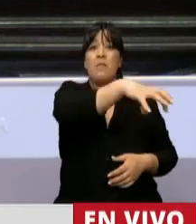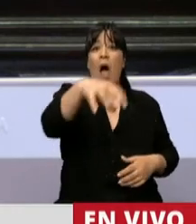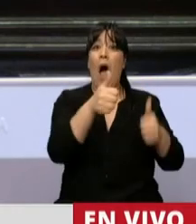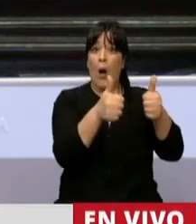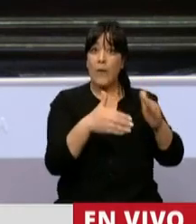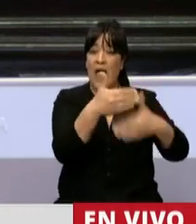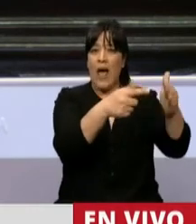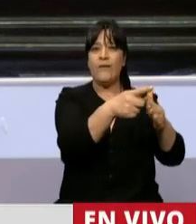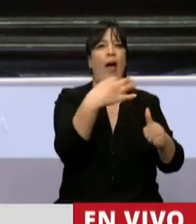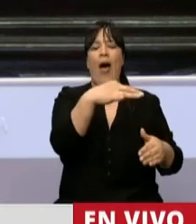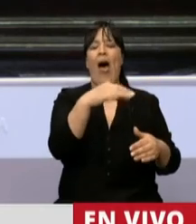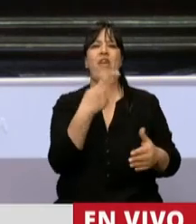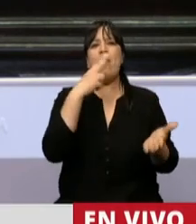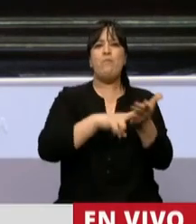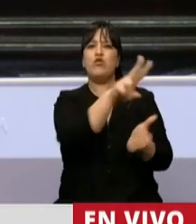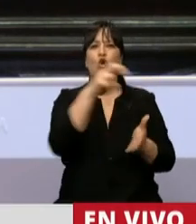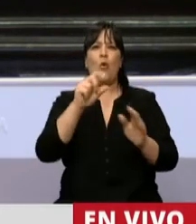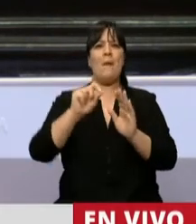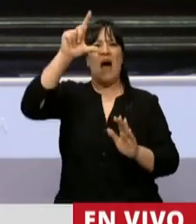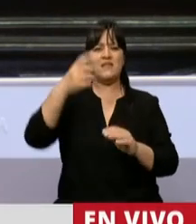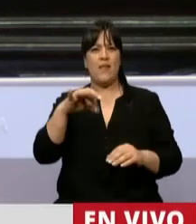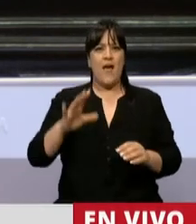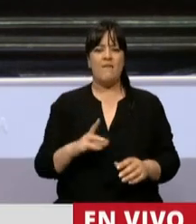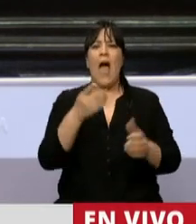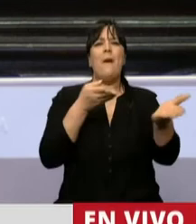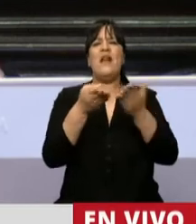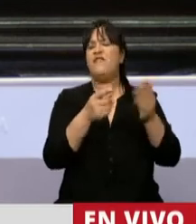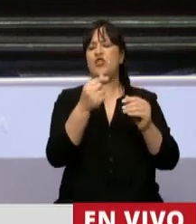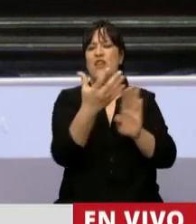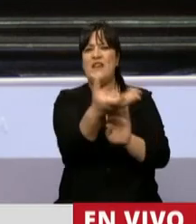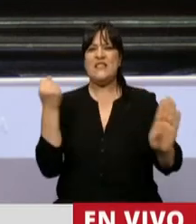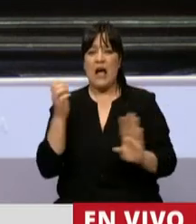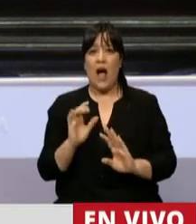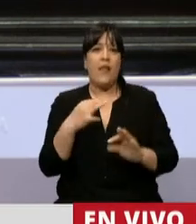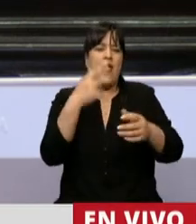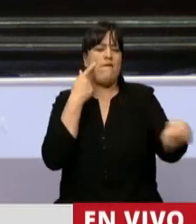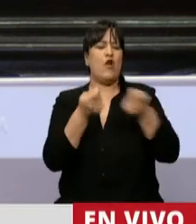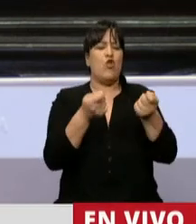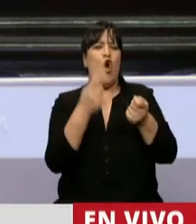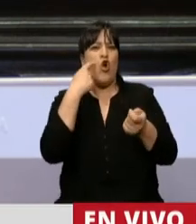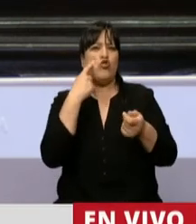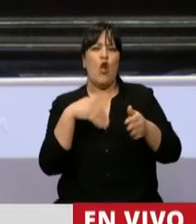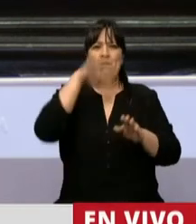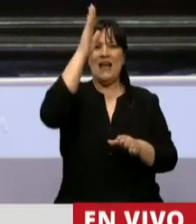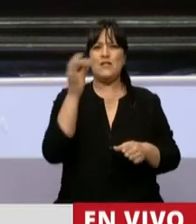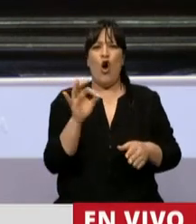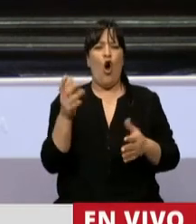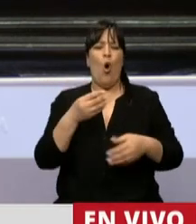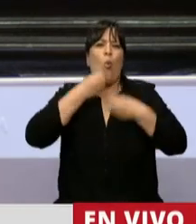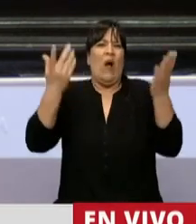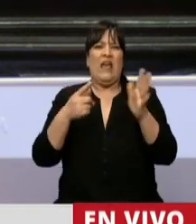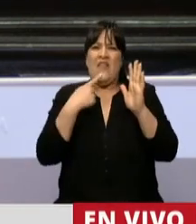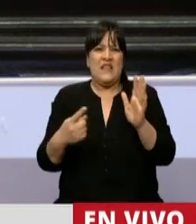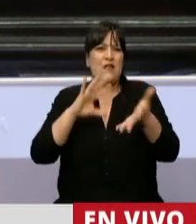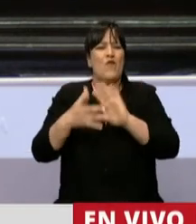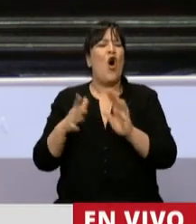le va bien, hay que subirle los impuestos, hay que bajarle los beneficios, hay que regularlo más, o cualquiera sea lo que dicte la